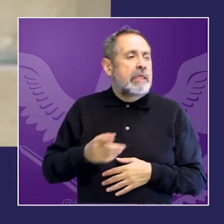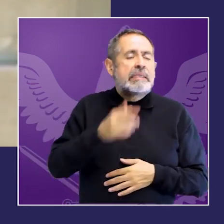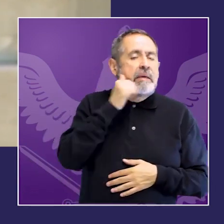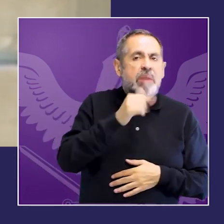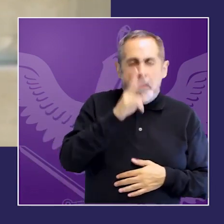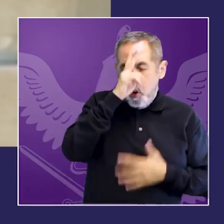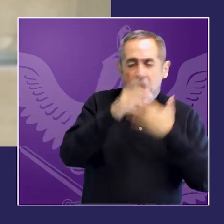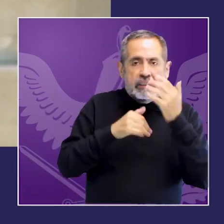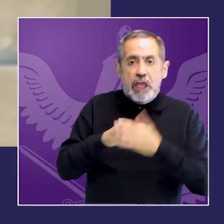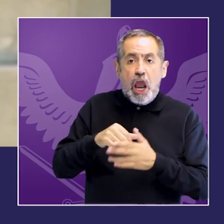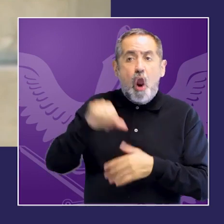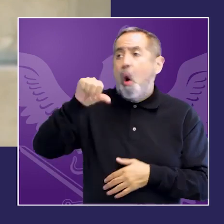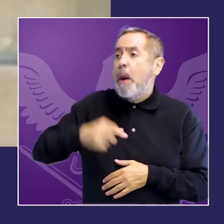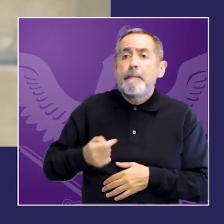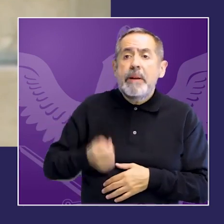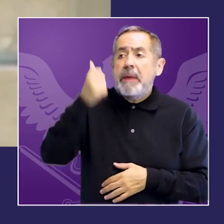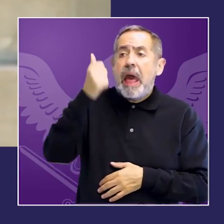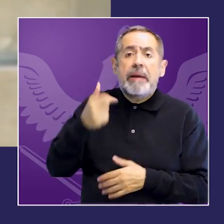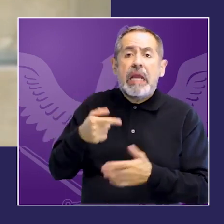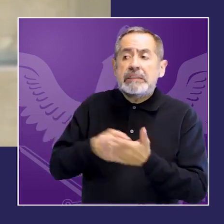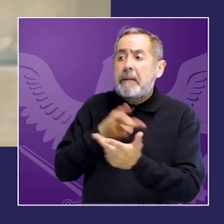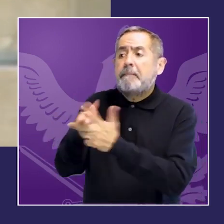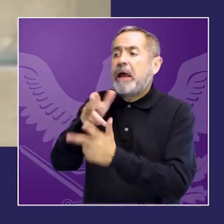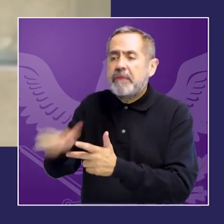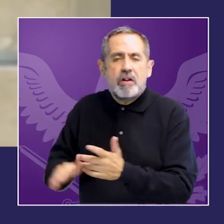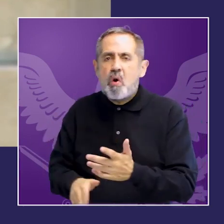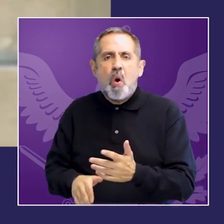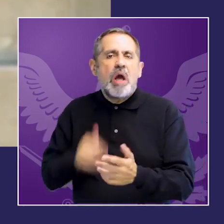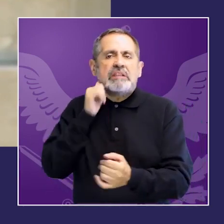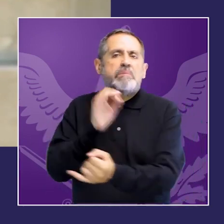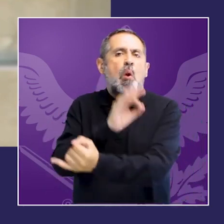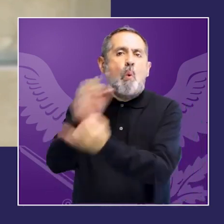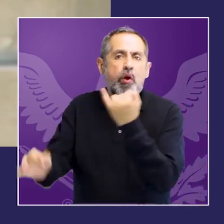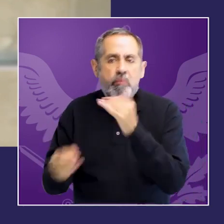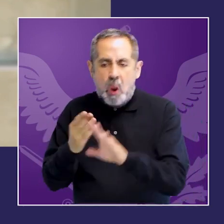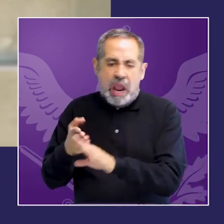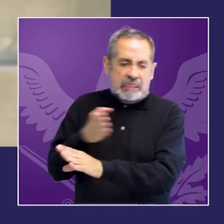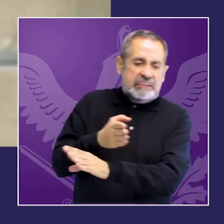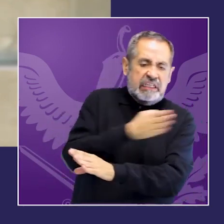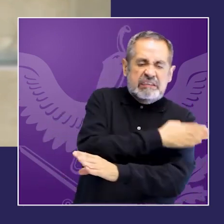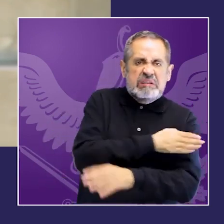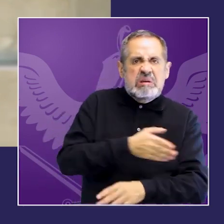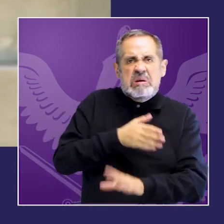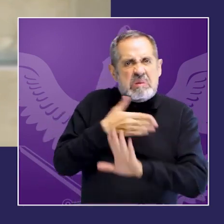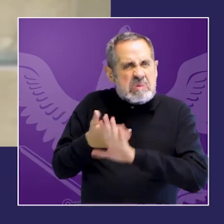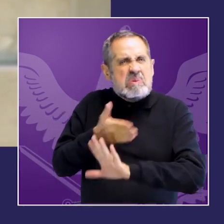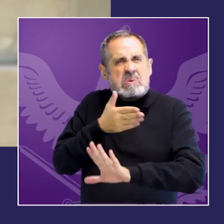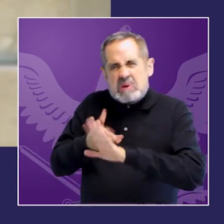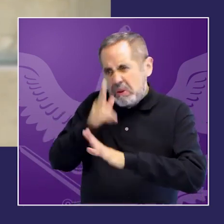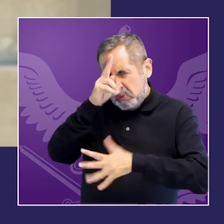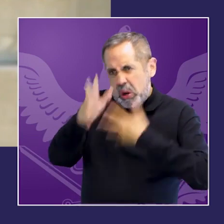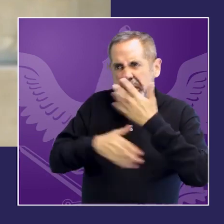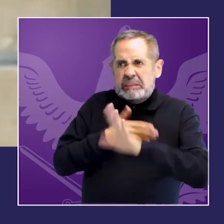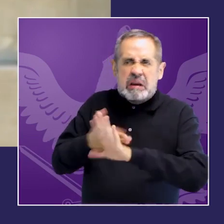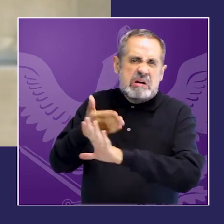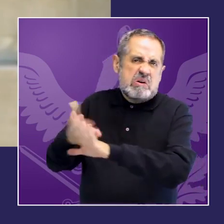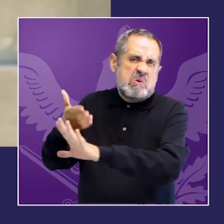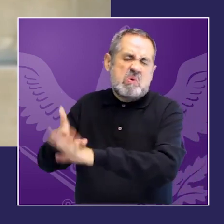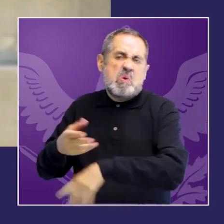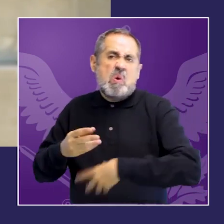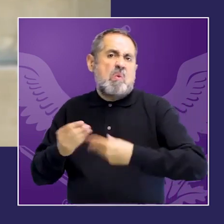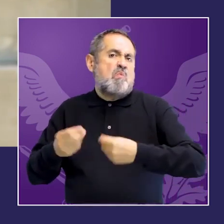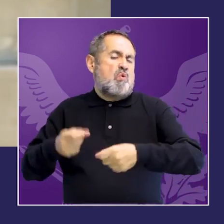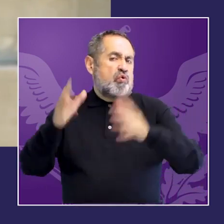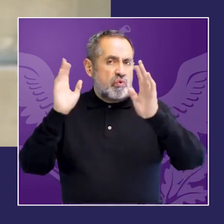violencia que llevó adelante ese perpetrador y probablemente no siempre pero muchos casos y